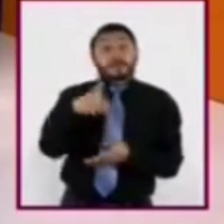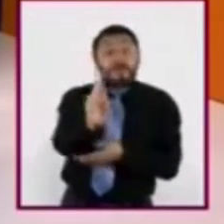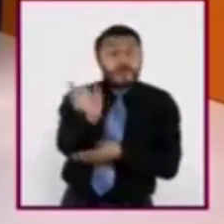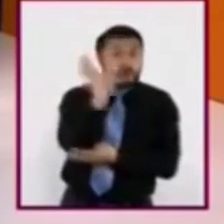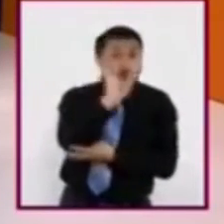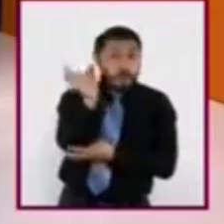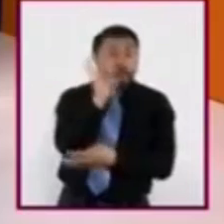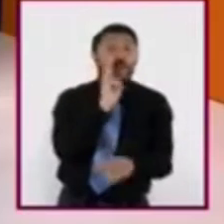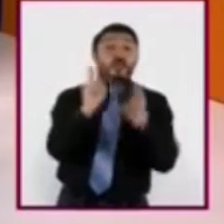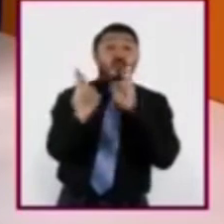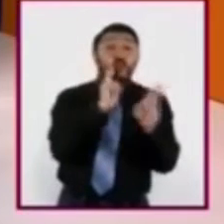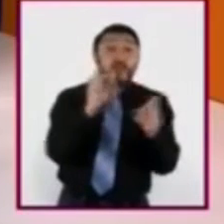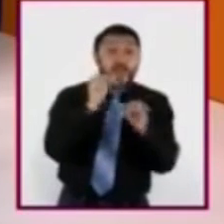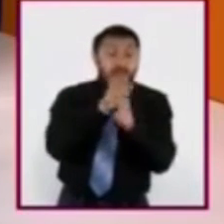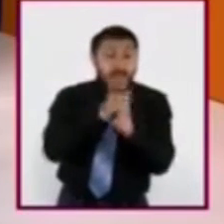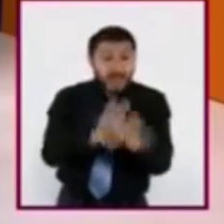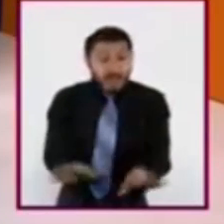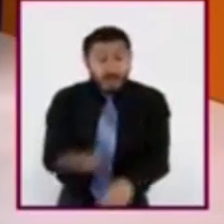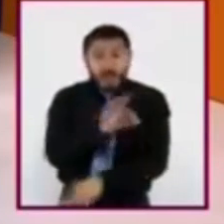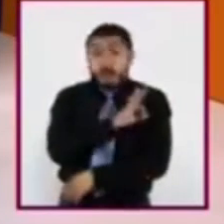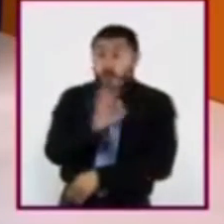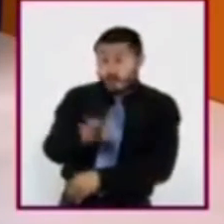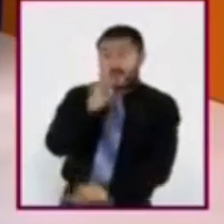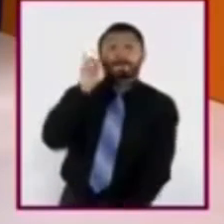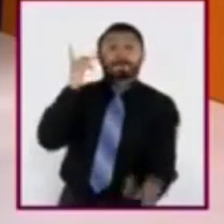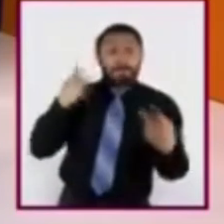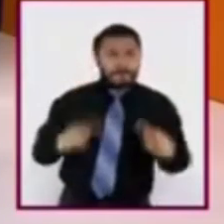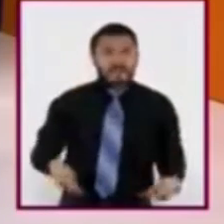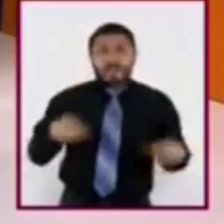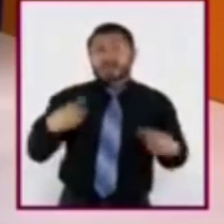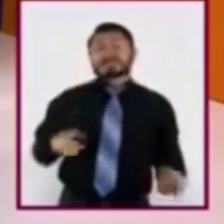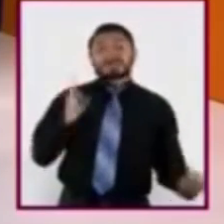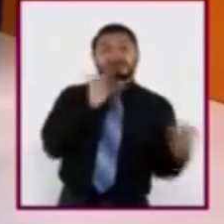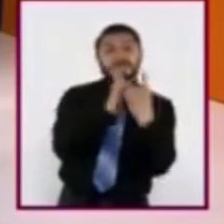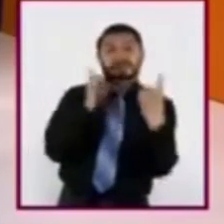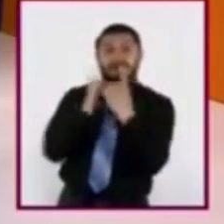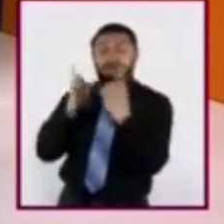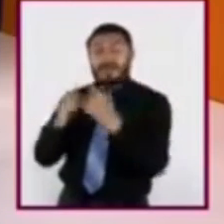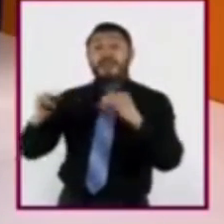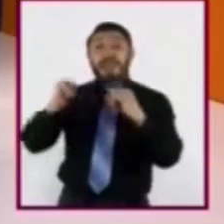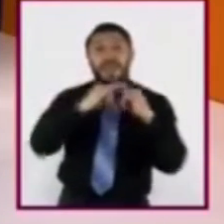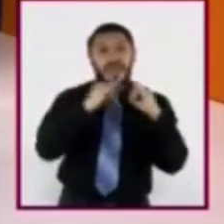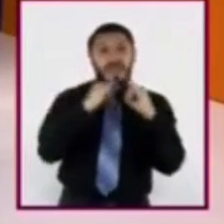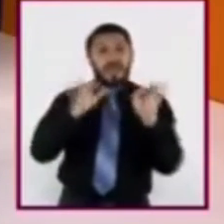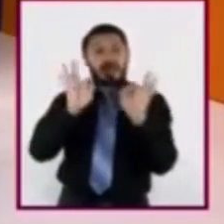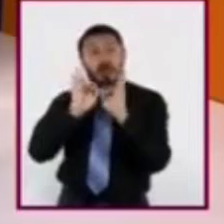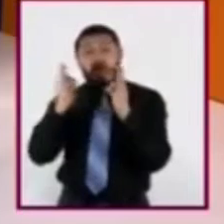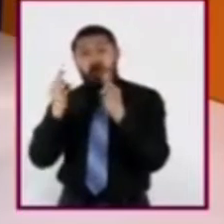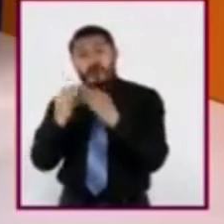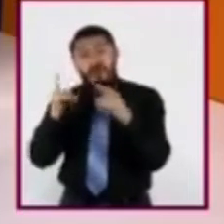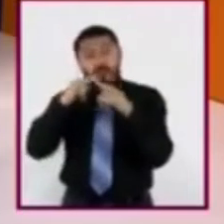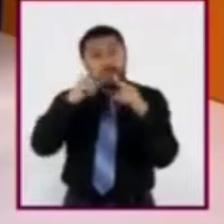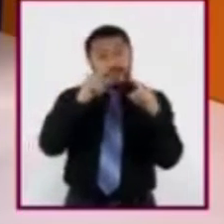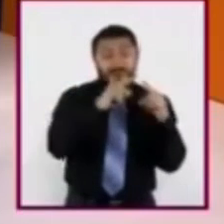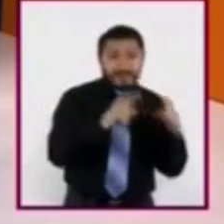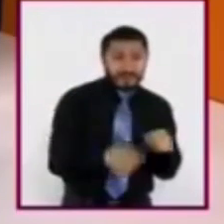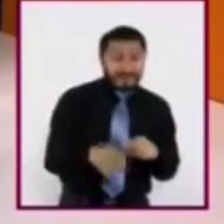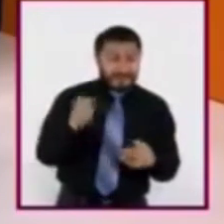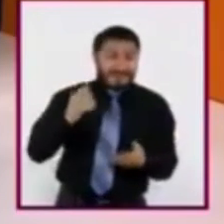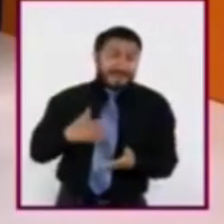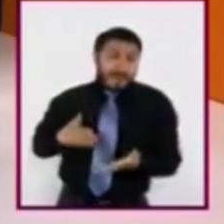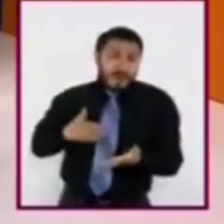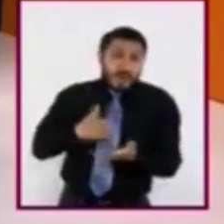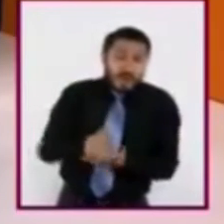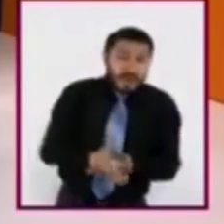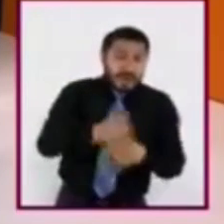las fuentes pueden también ser personas, instituciones y organismos de todo tipo que generan o vuelvan accesible la información